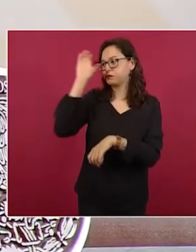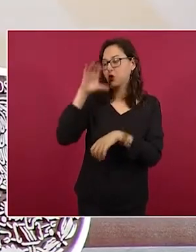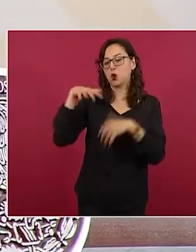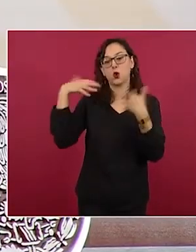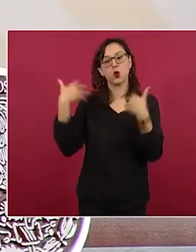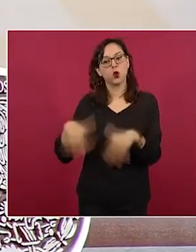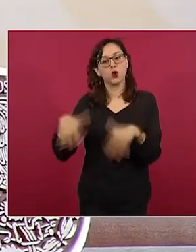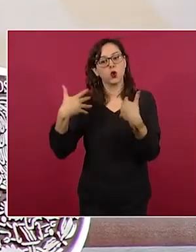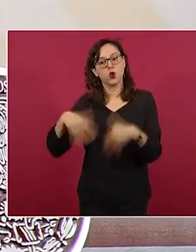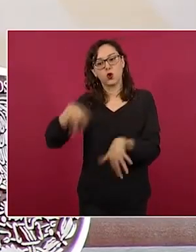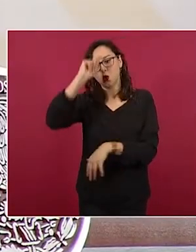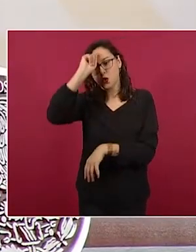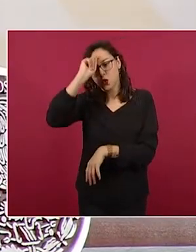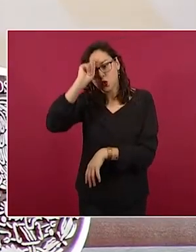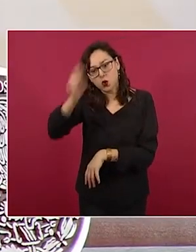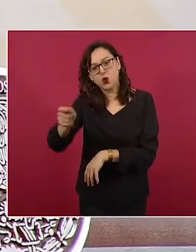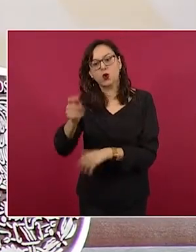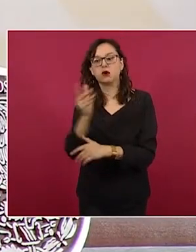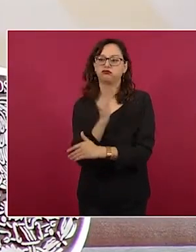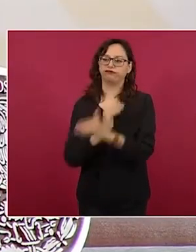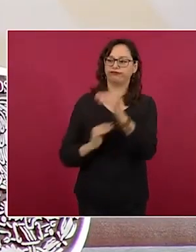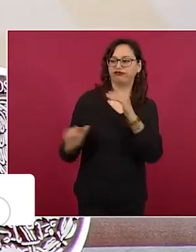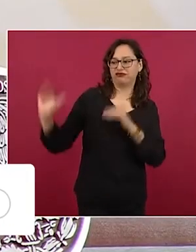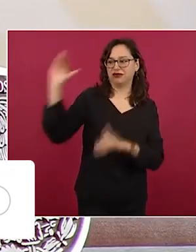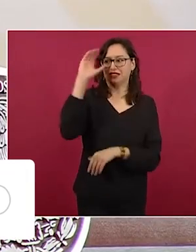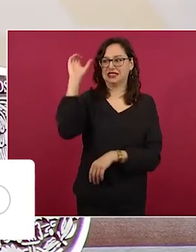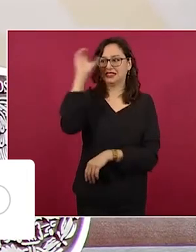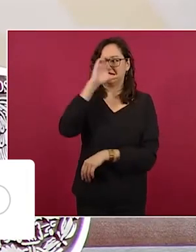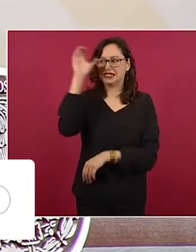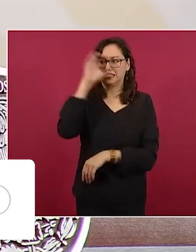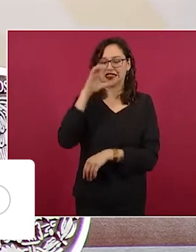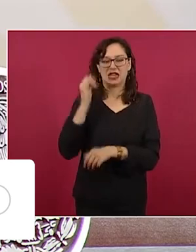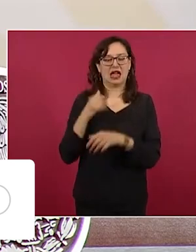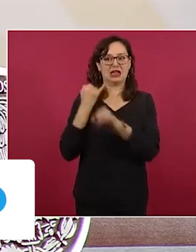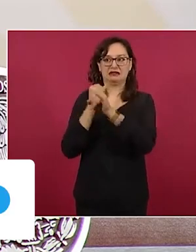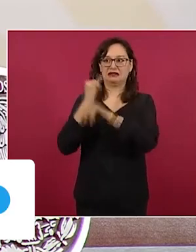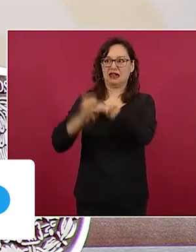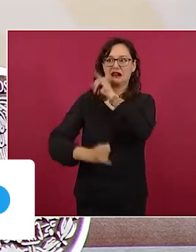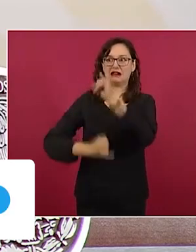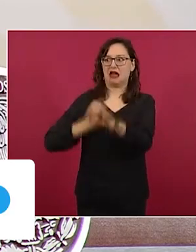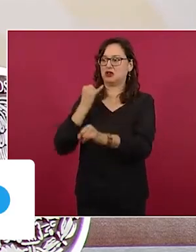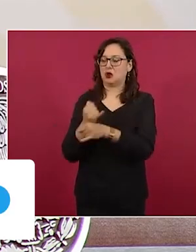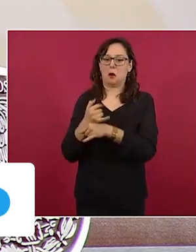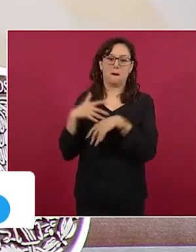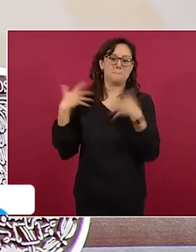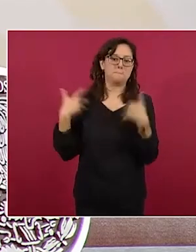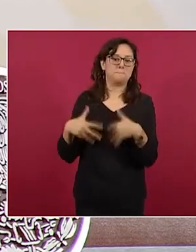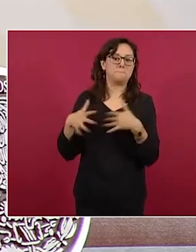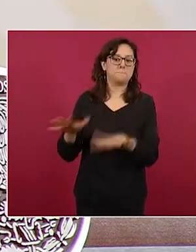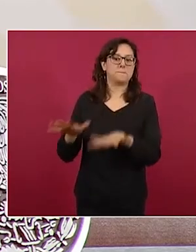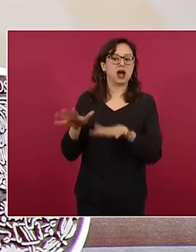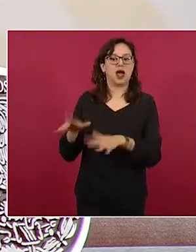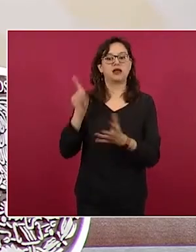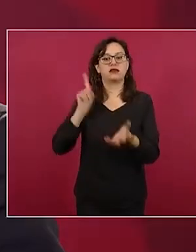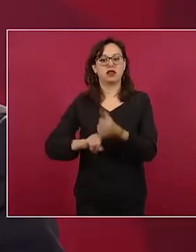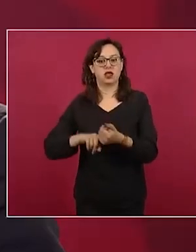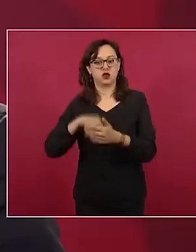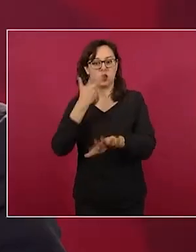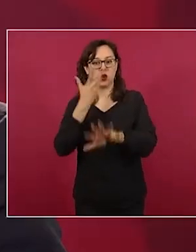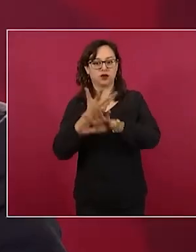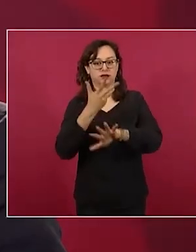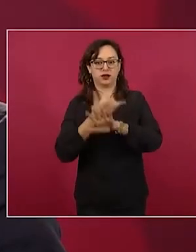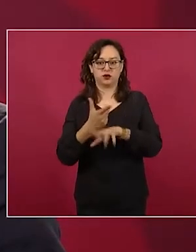que es un organismo de alto nivel científico de enorme importancia para los Estados Unidos y el